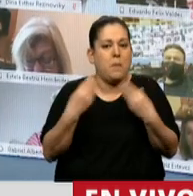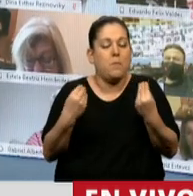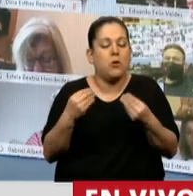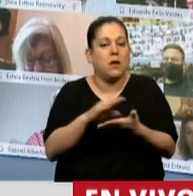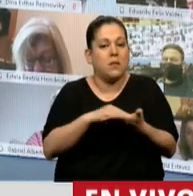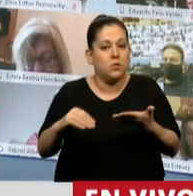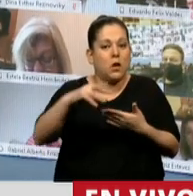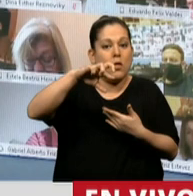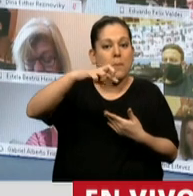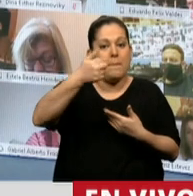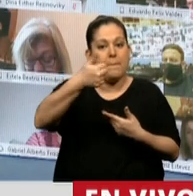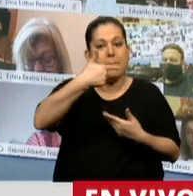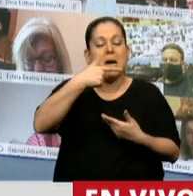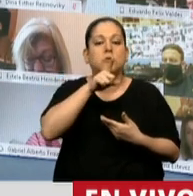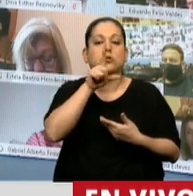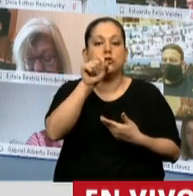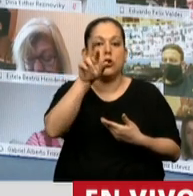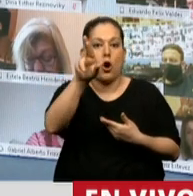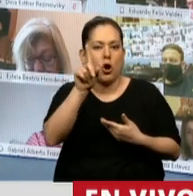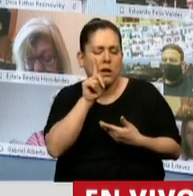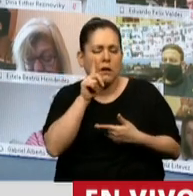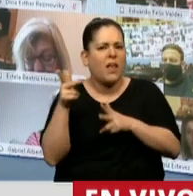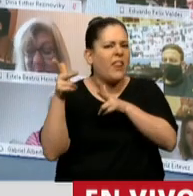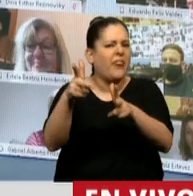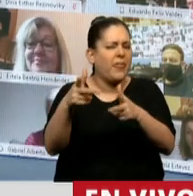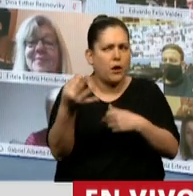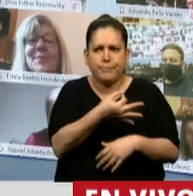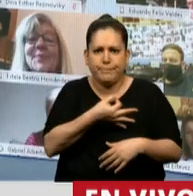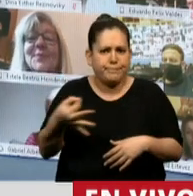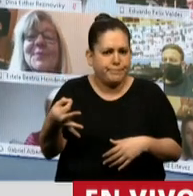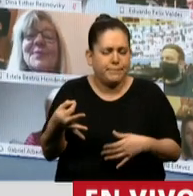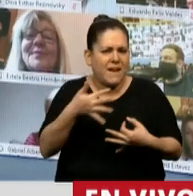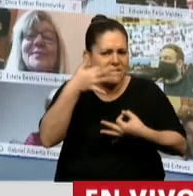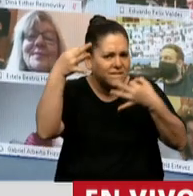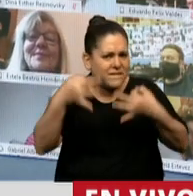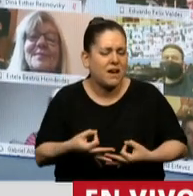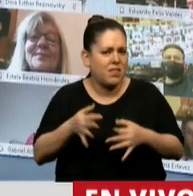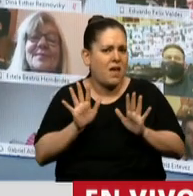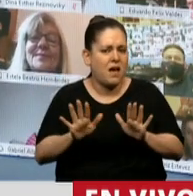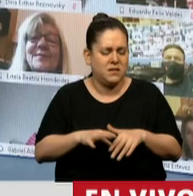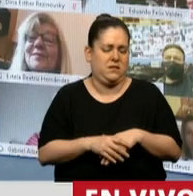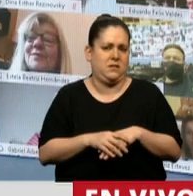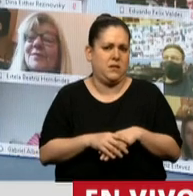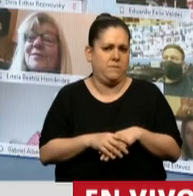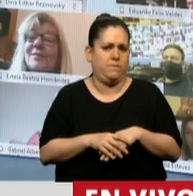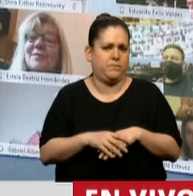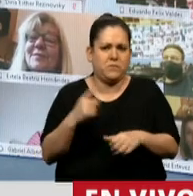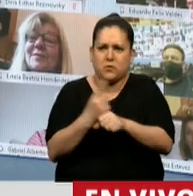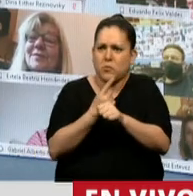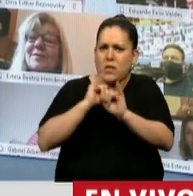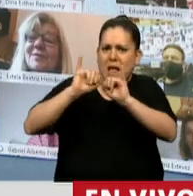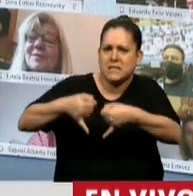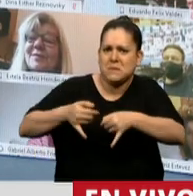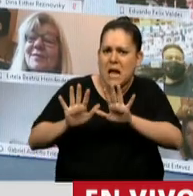Pastori es absolutamente cierto y real. Es inconcebible que un